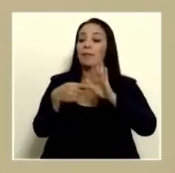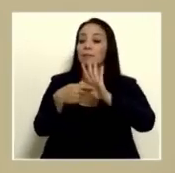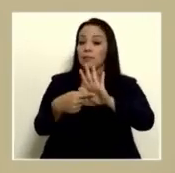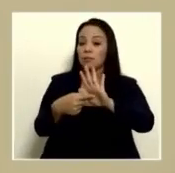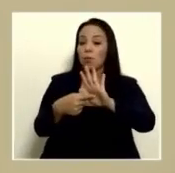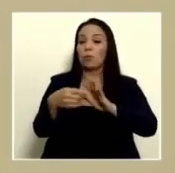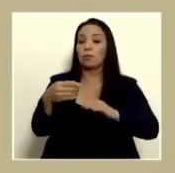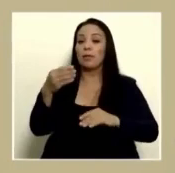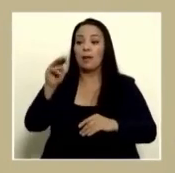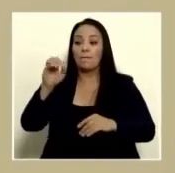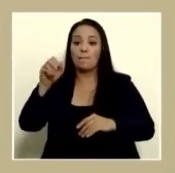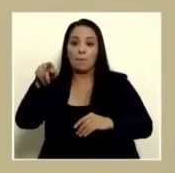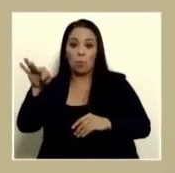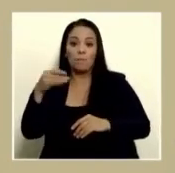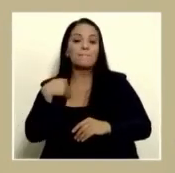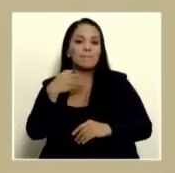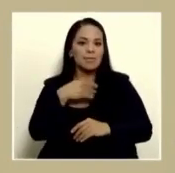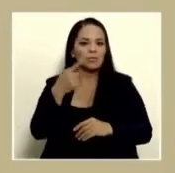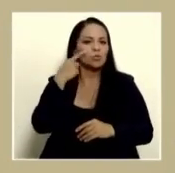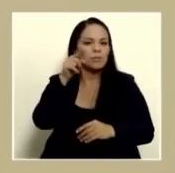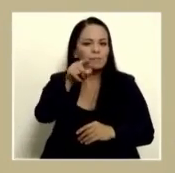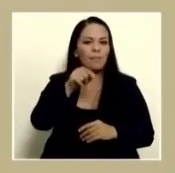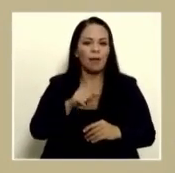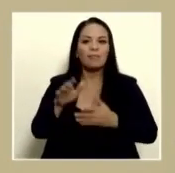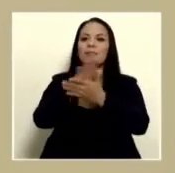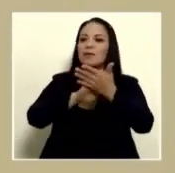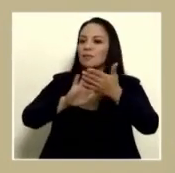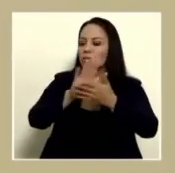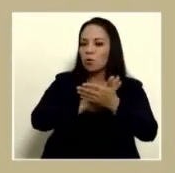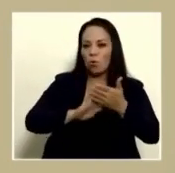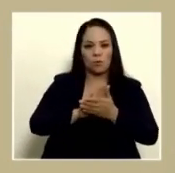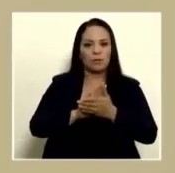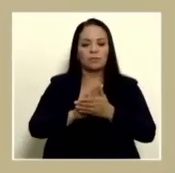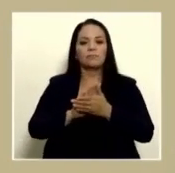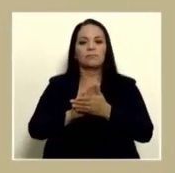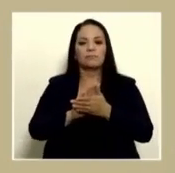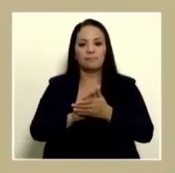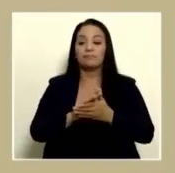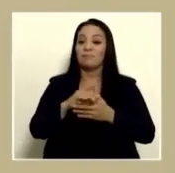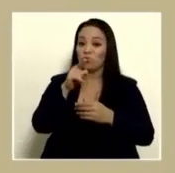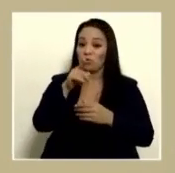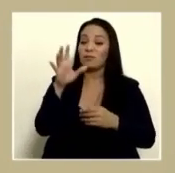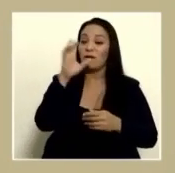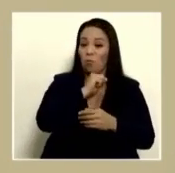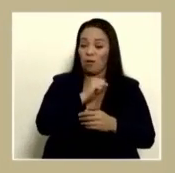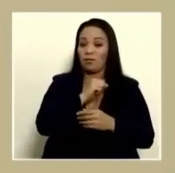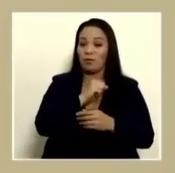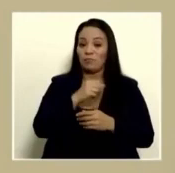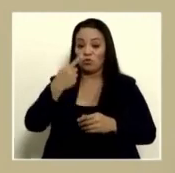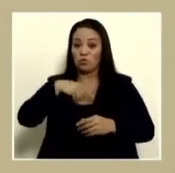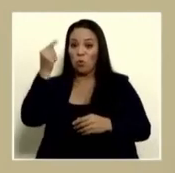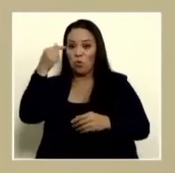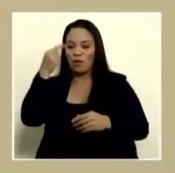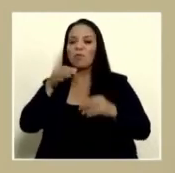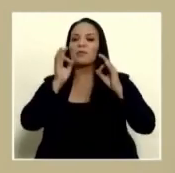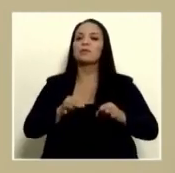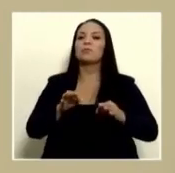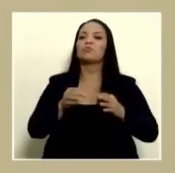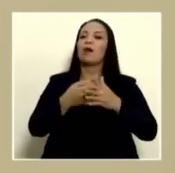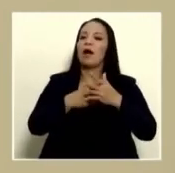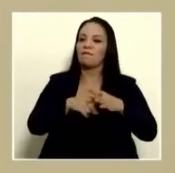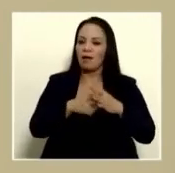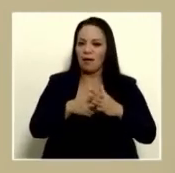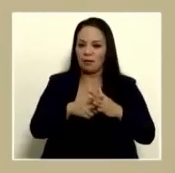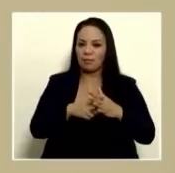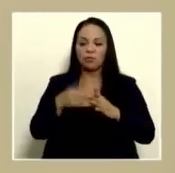Transportes, para que vean el desorden que este gobierno sí decidió arreglar, en